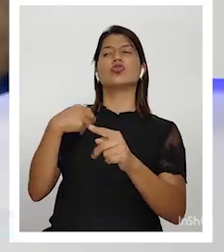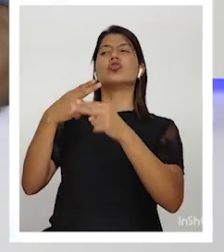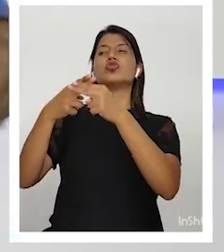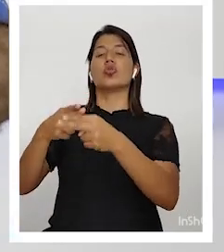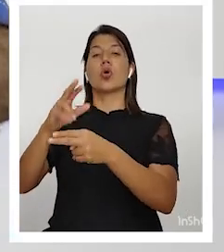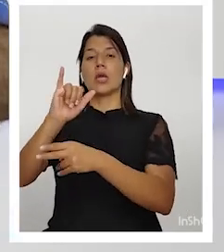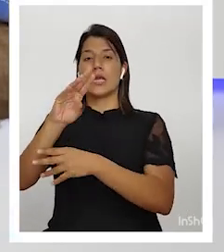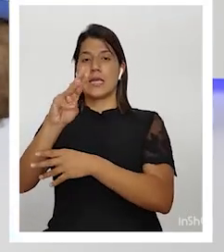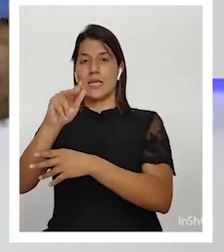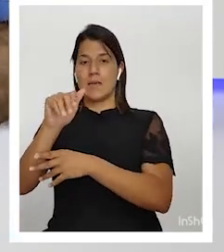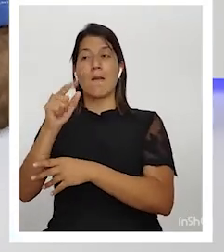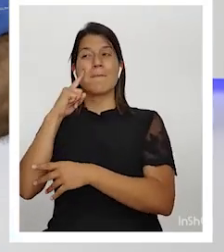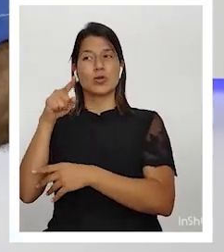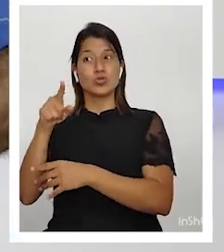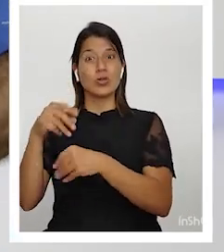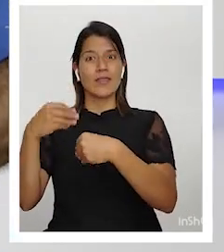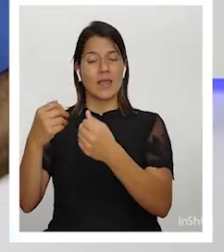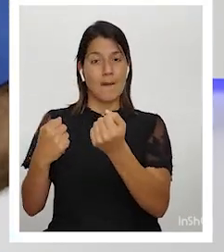apoyes esa experiencia